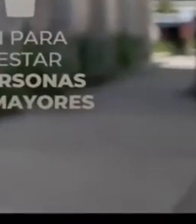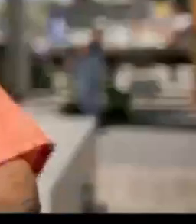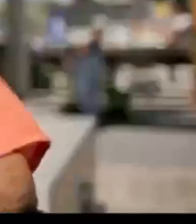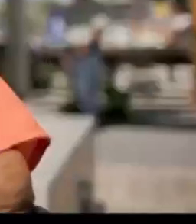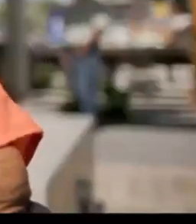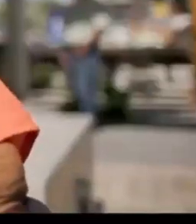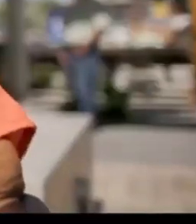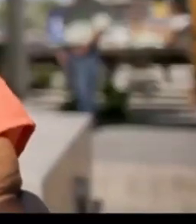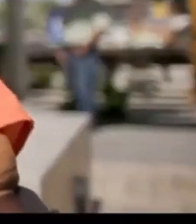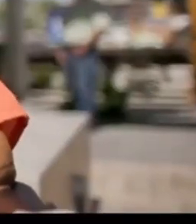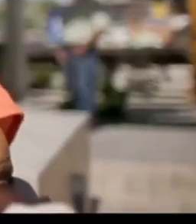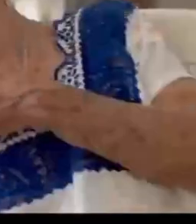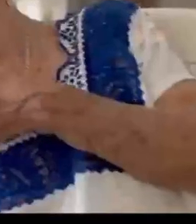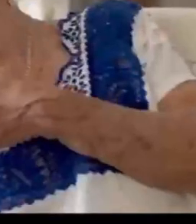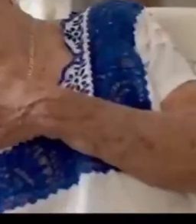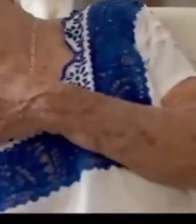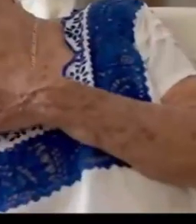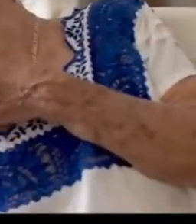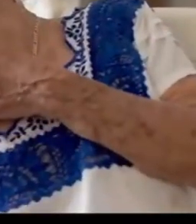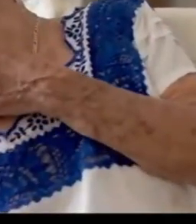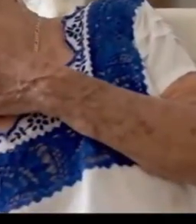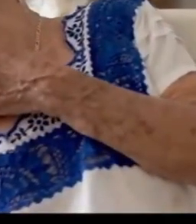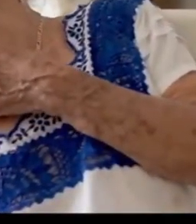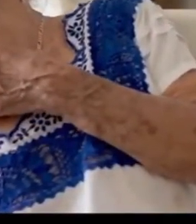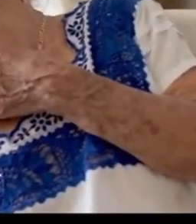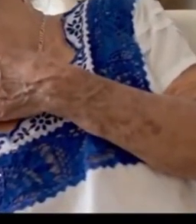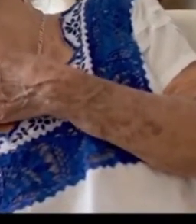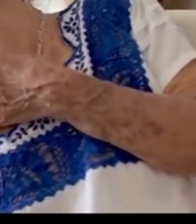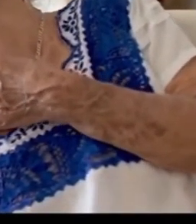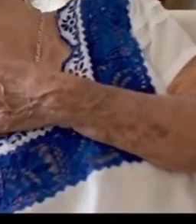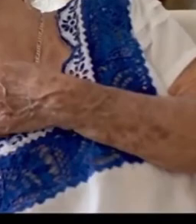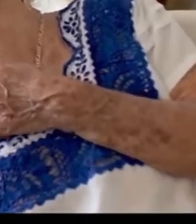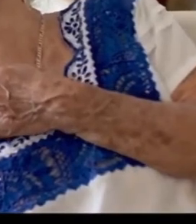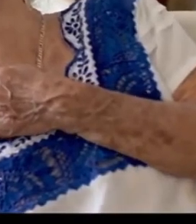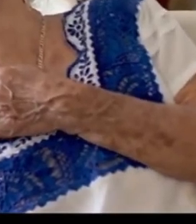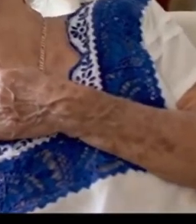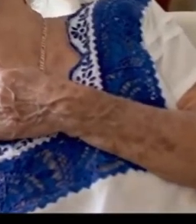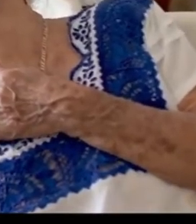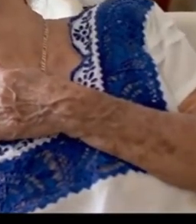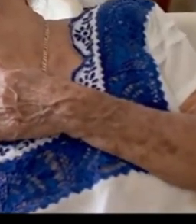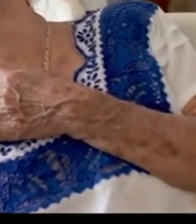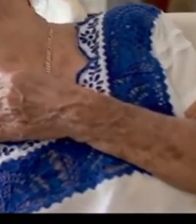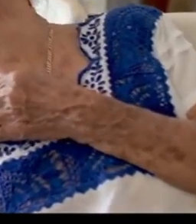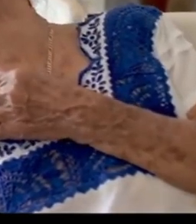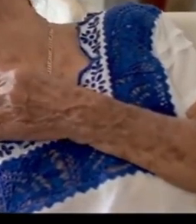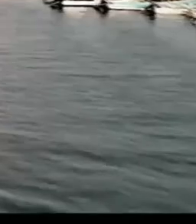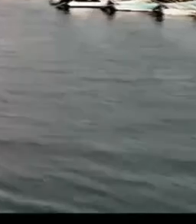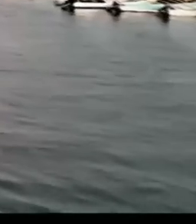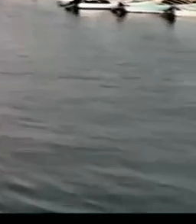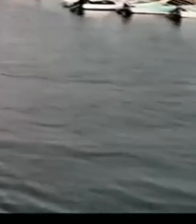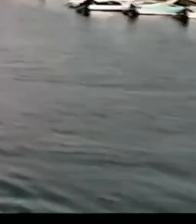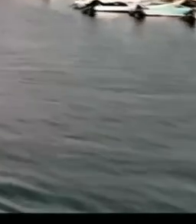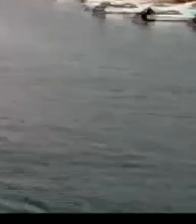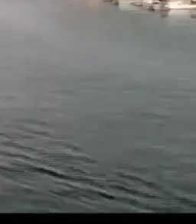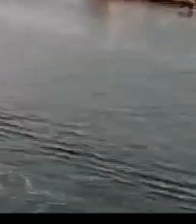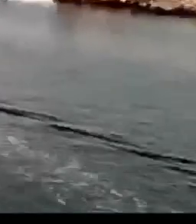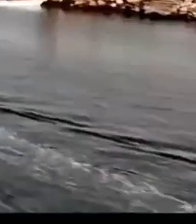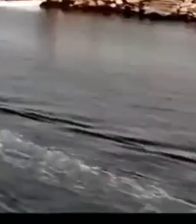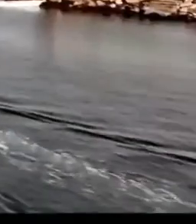Pensión para Adultos Mayores, 191,836 adultos fueron beneficiados. 16